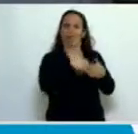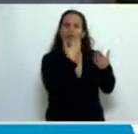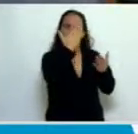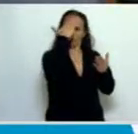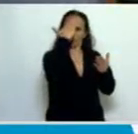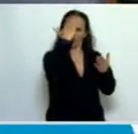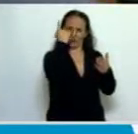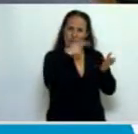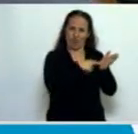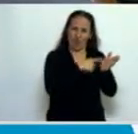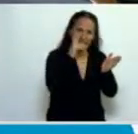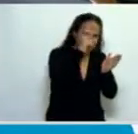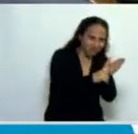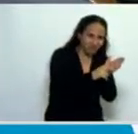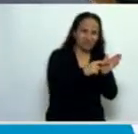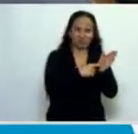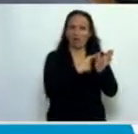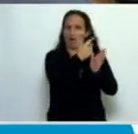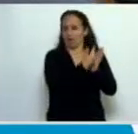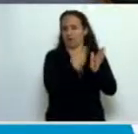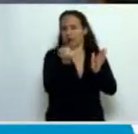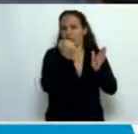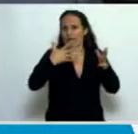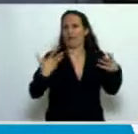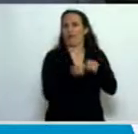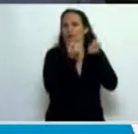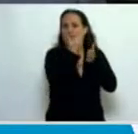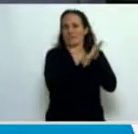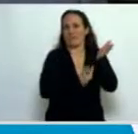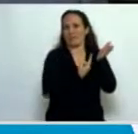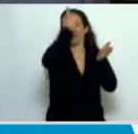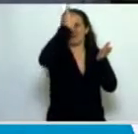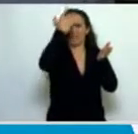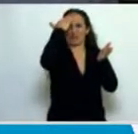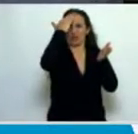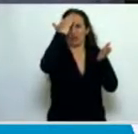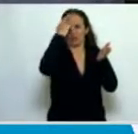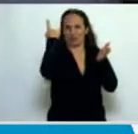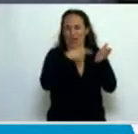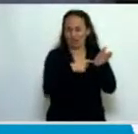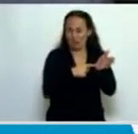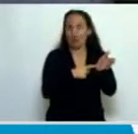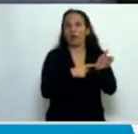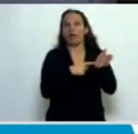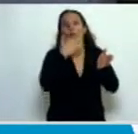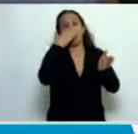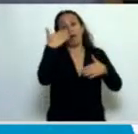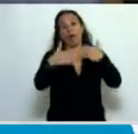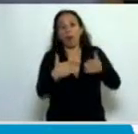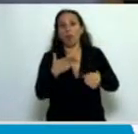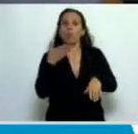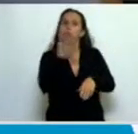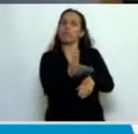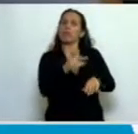por un lado con un texto fundante, cuando se trata de una primera constitución, o por el otro exigiendo mayorías